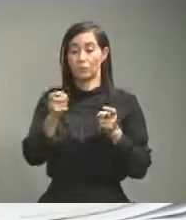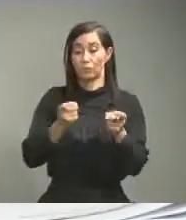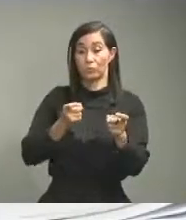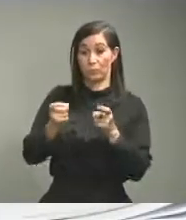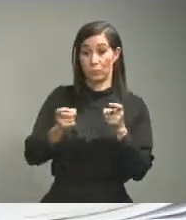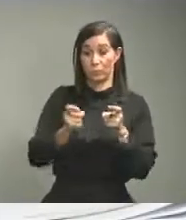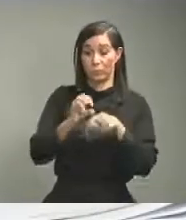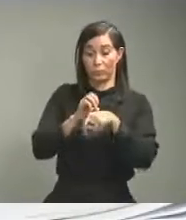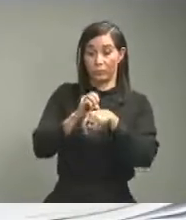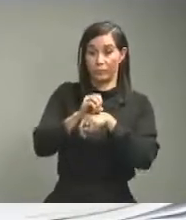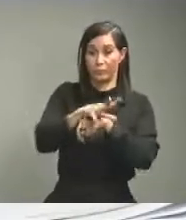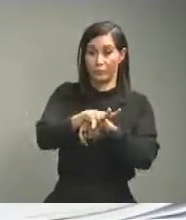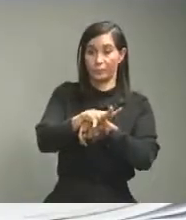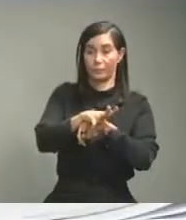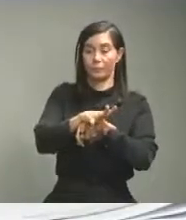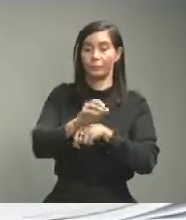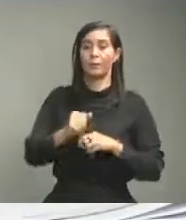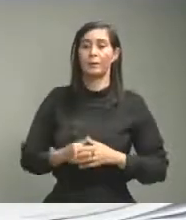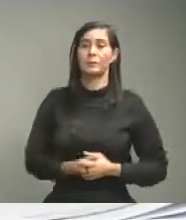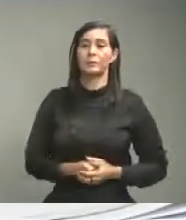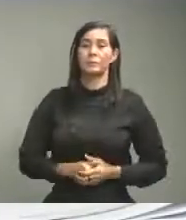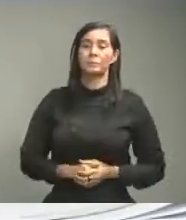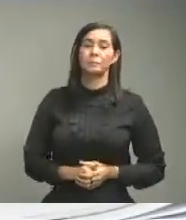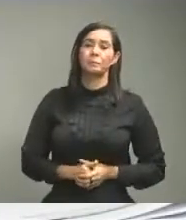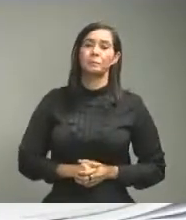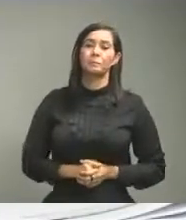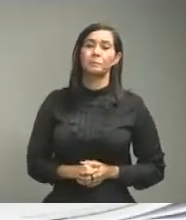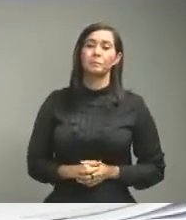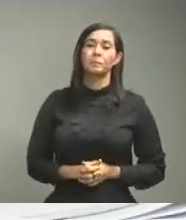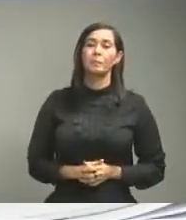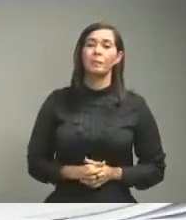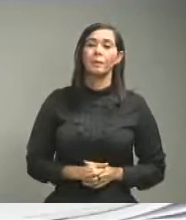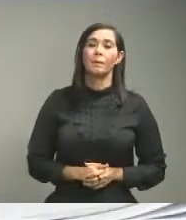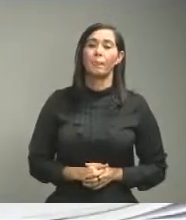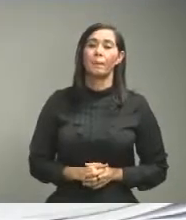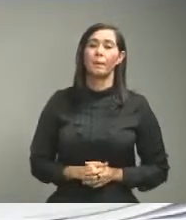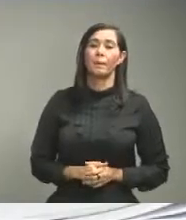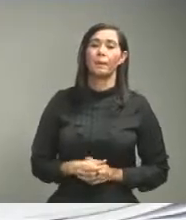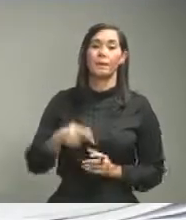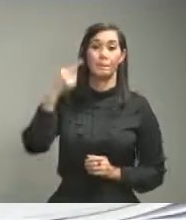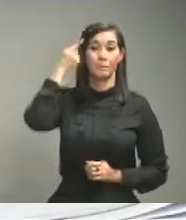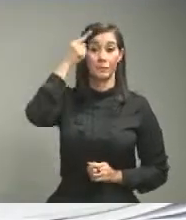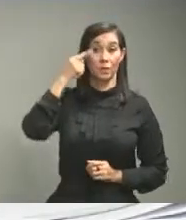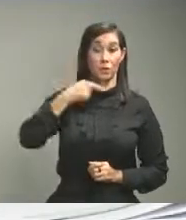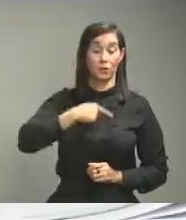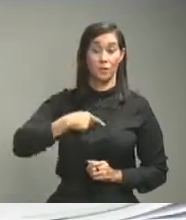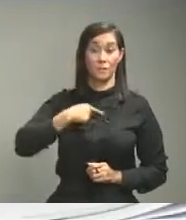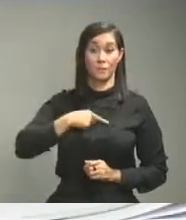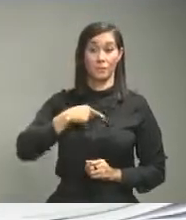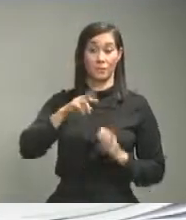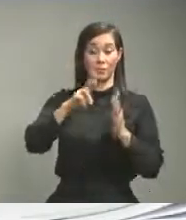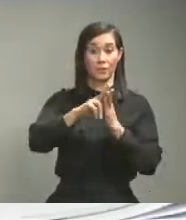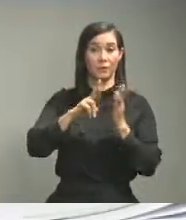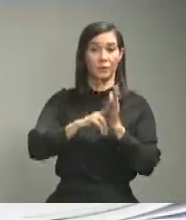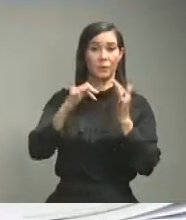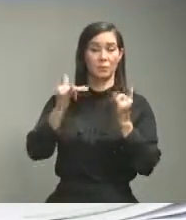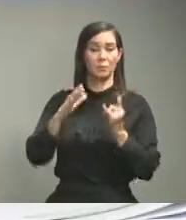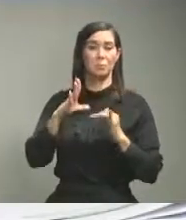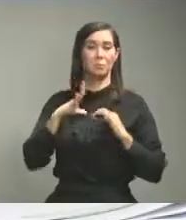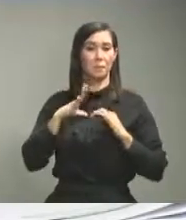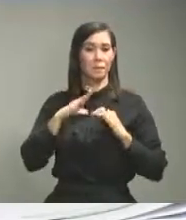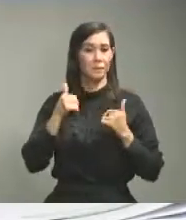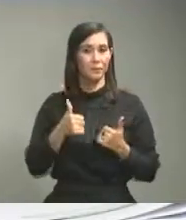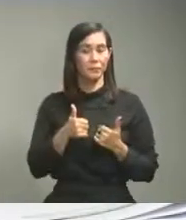hemos indicado anteriormente de manera que yo creo que las medidas al día de hoy van bien